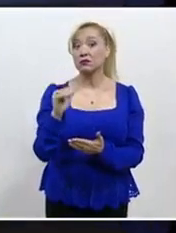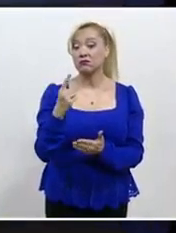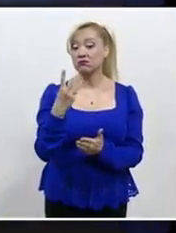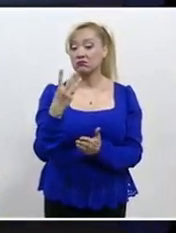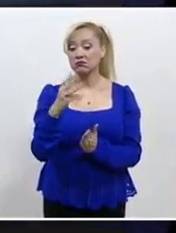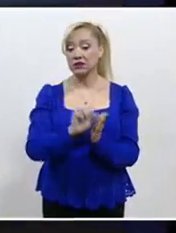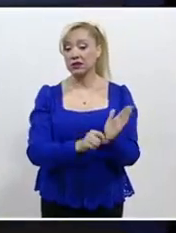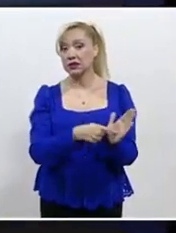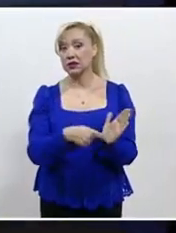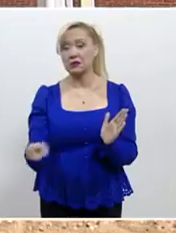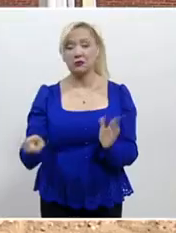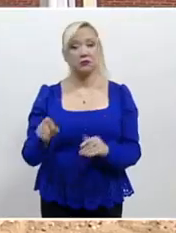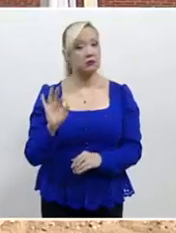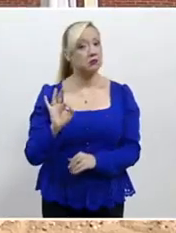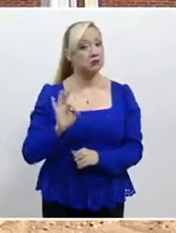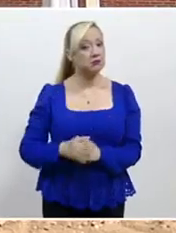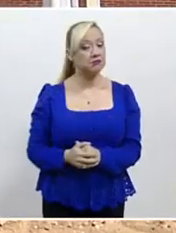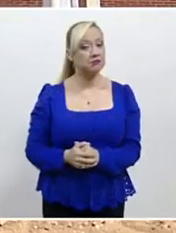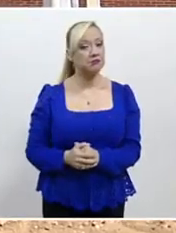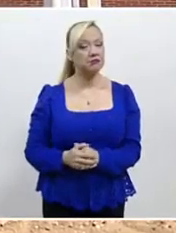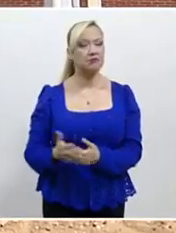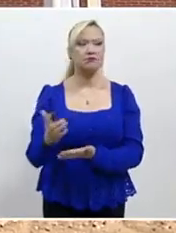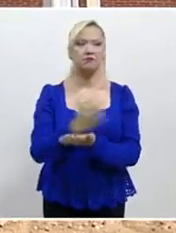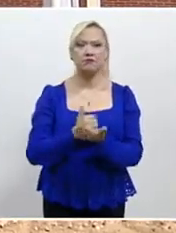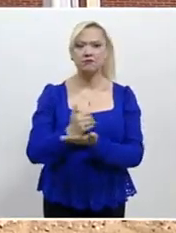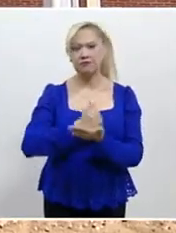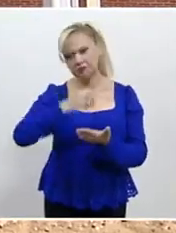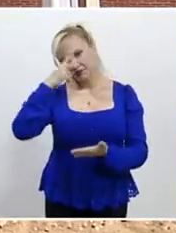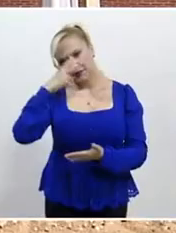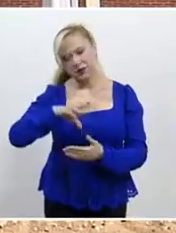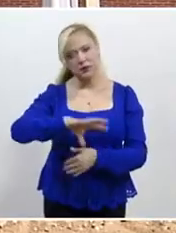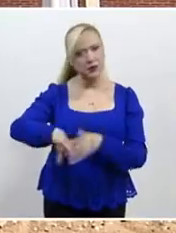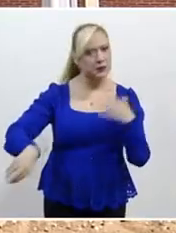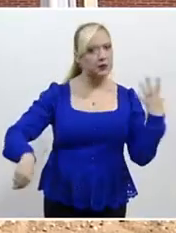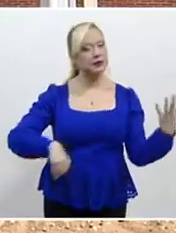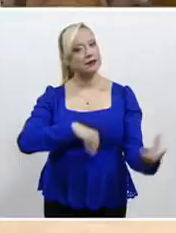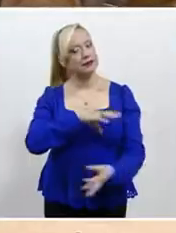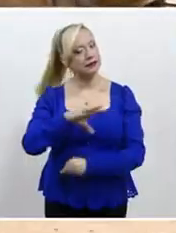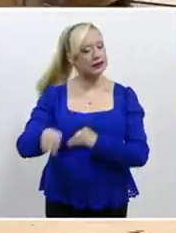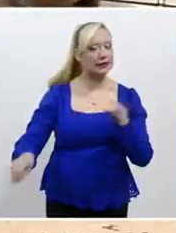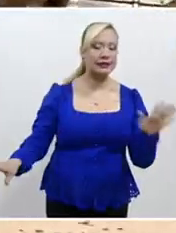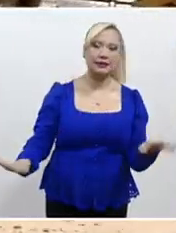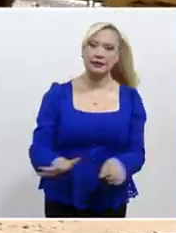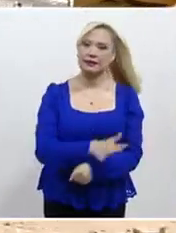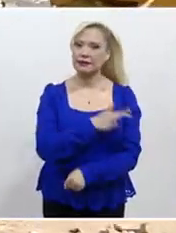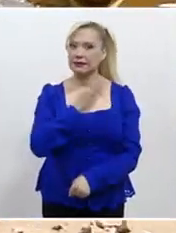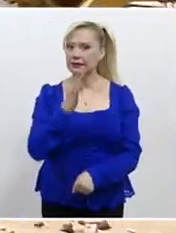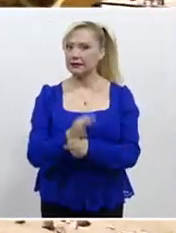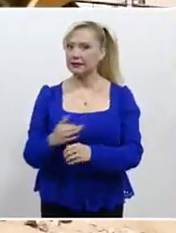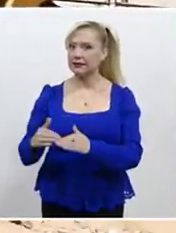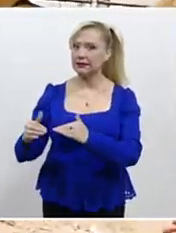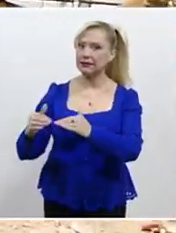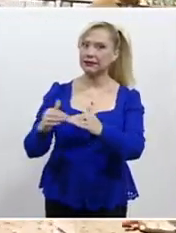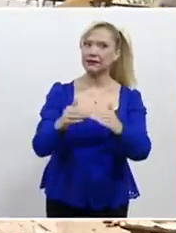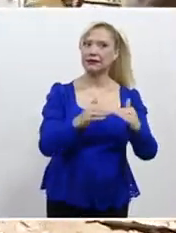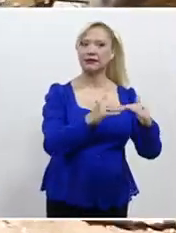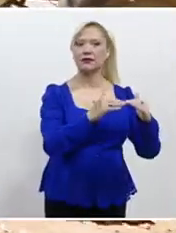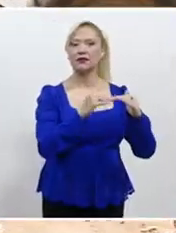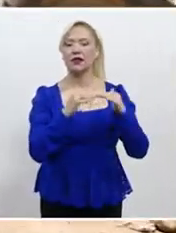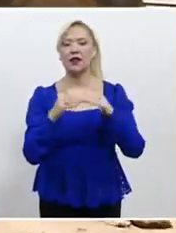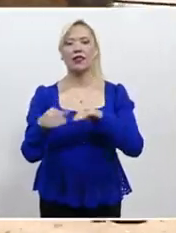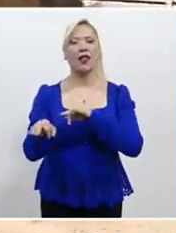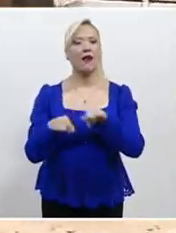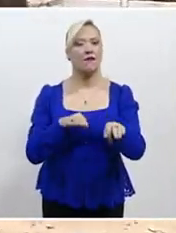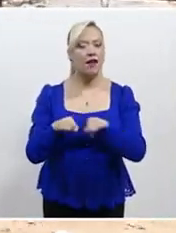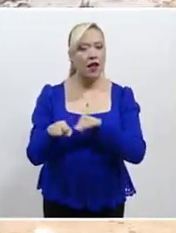en curso. La economía del país atraviesa un periodo de recuperación heterogénea, pues en términos de actividad y